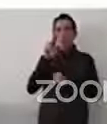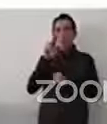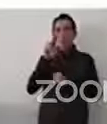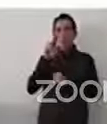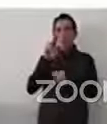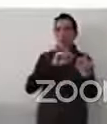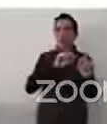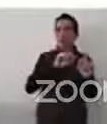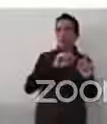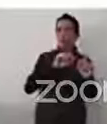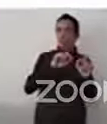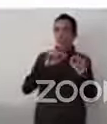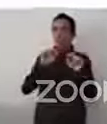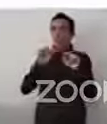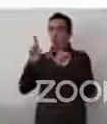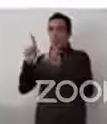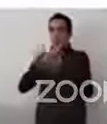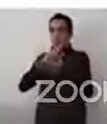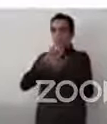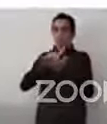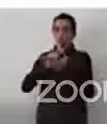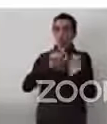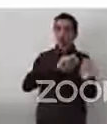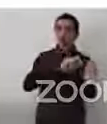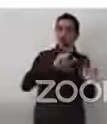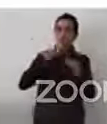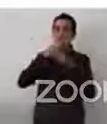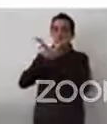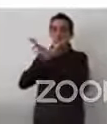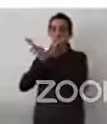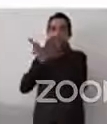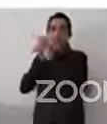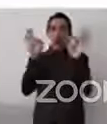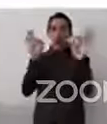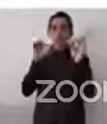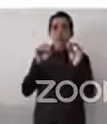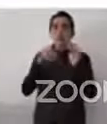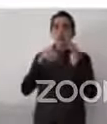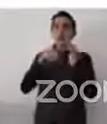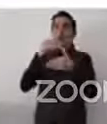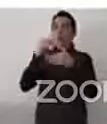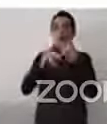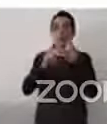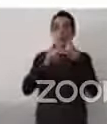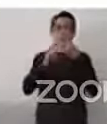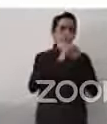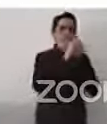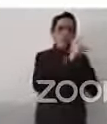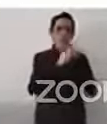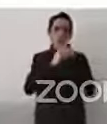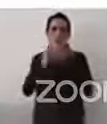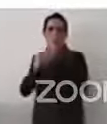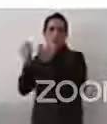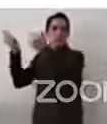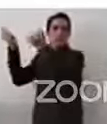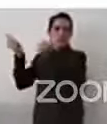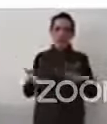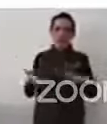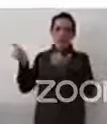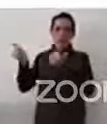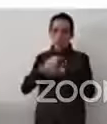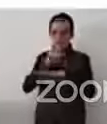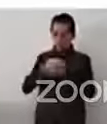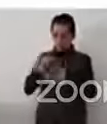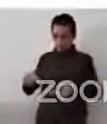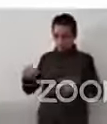aterriza en lo regional como en el sistema interamericano y después se puede volver local. En este caso,